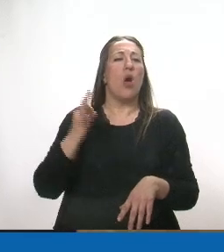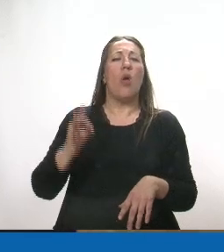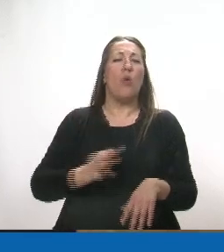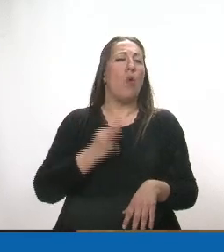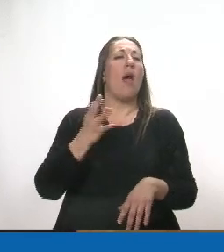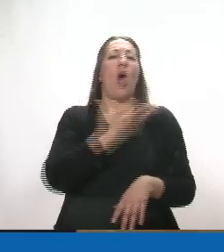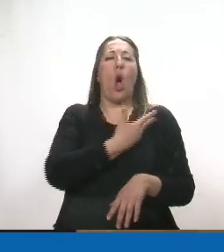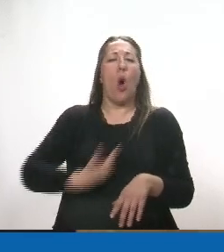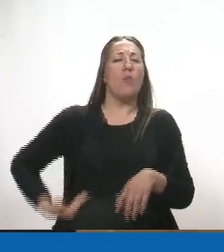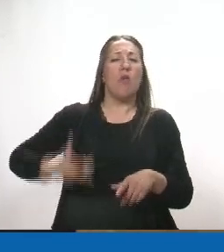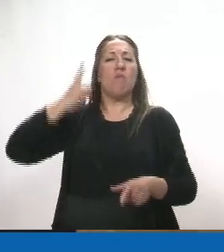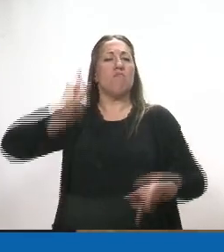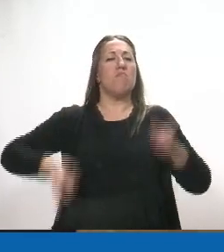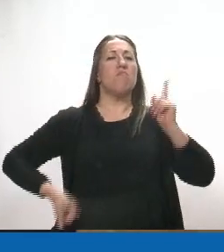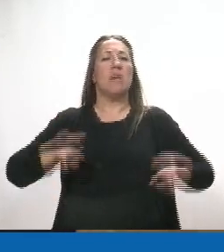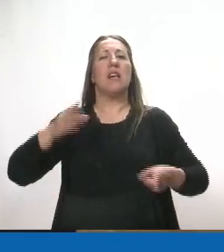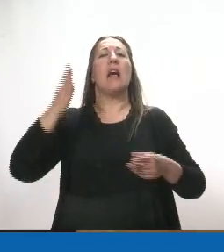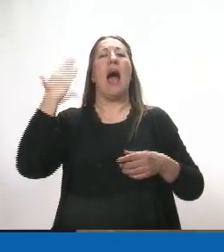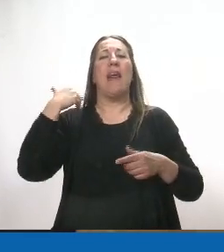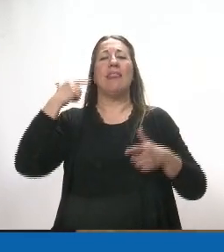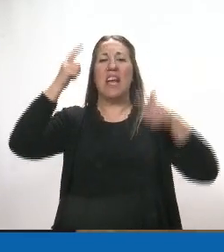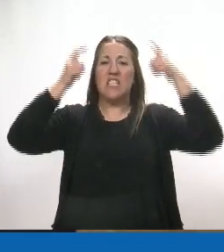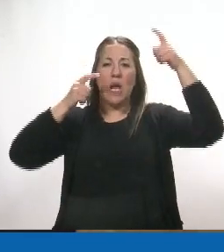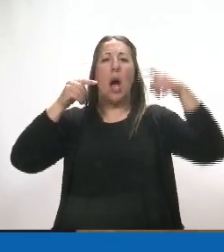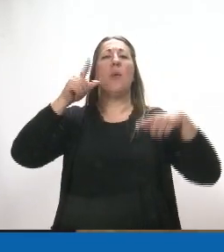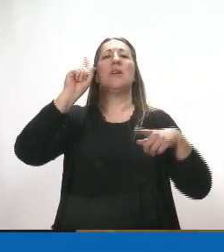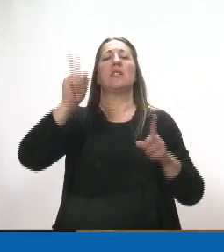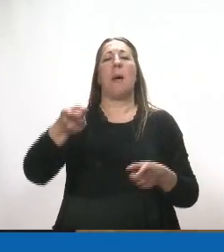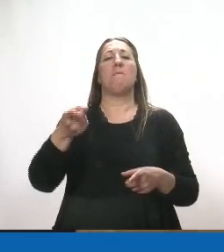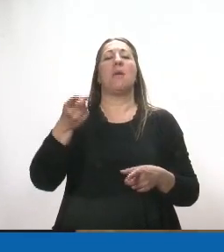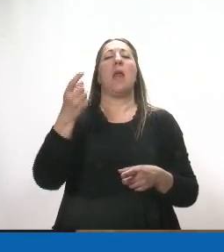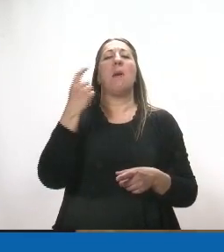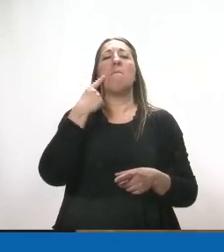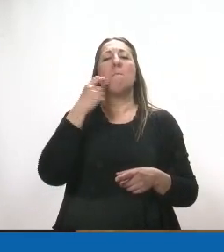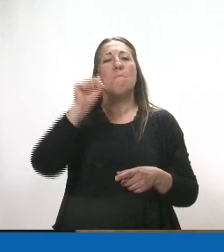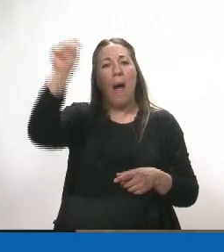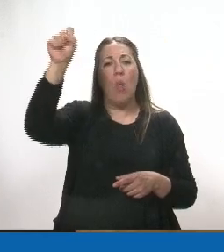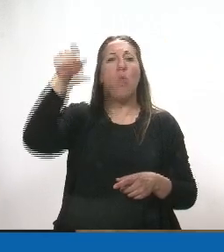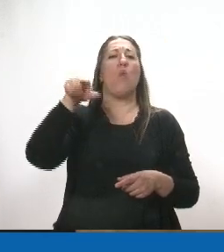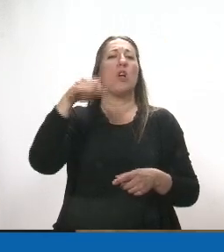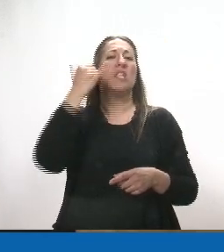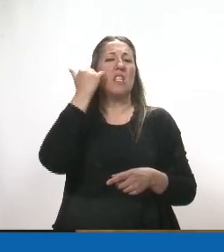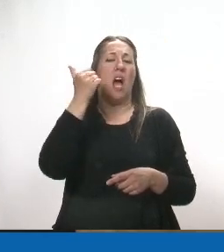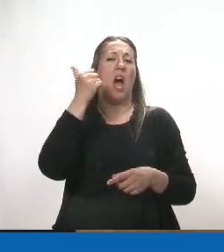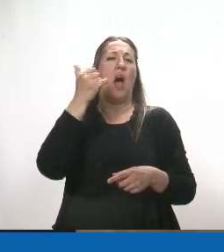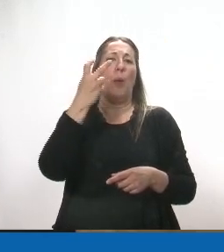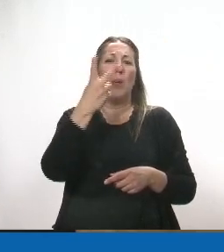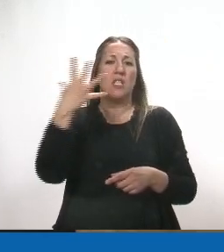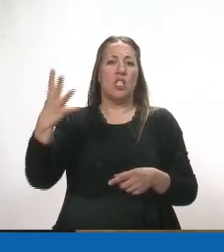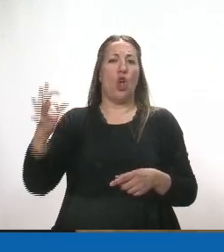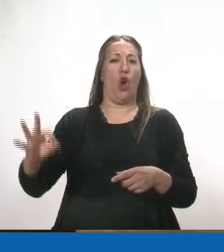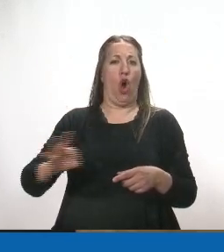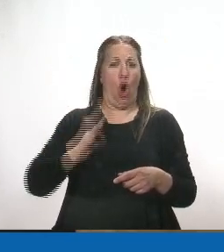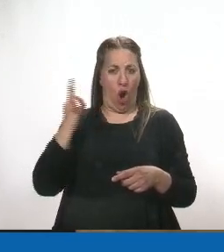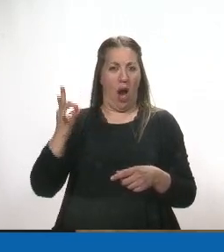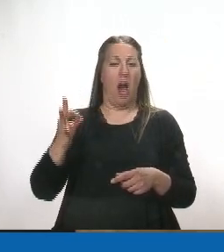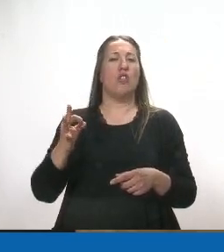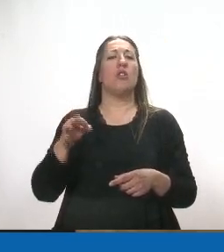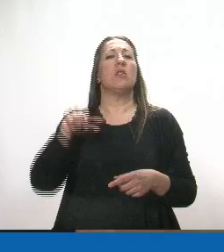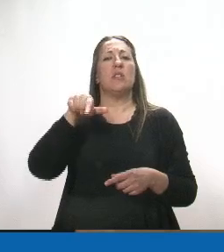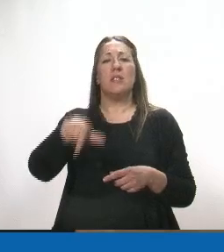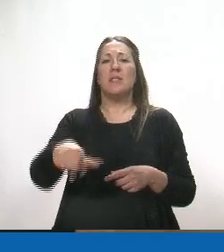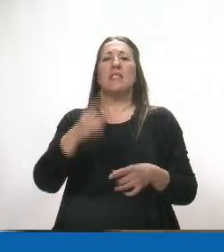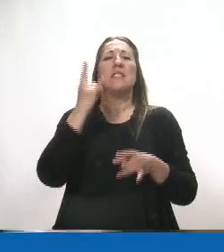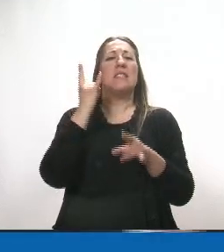como el régimen Chávez Frías Maduro, el cual ya tiene 25 años, que como todo régimen comienza